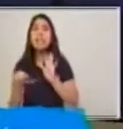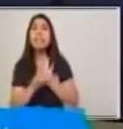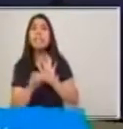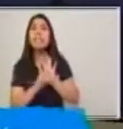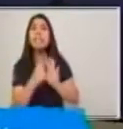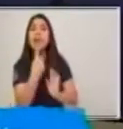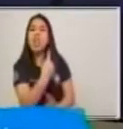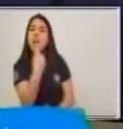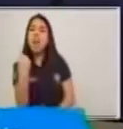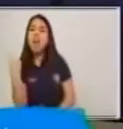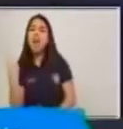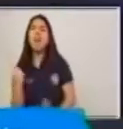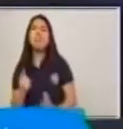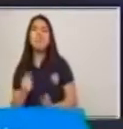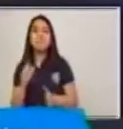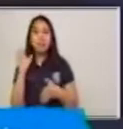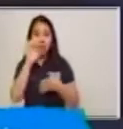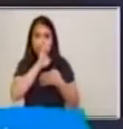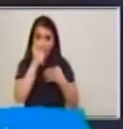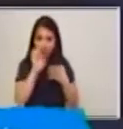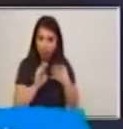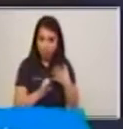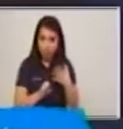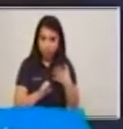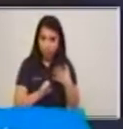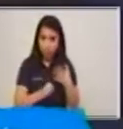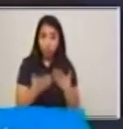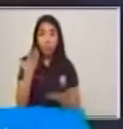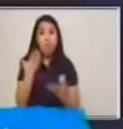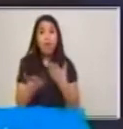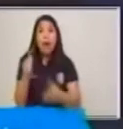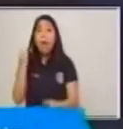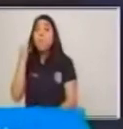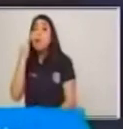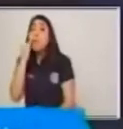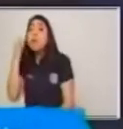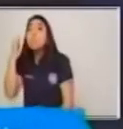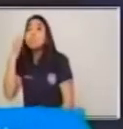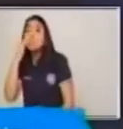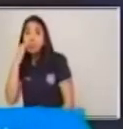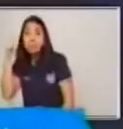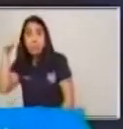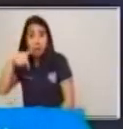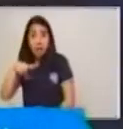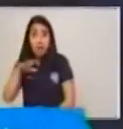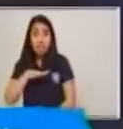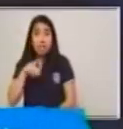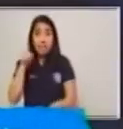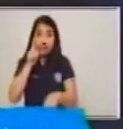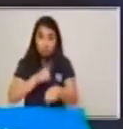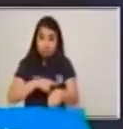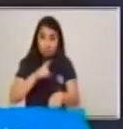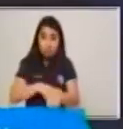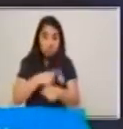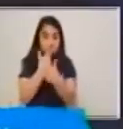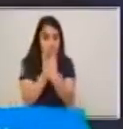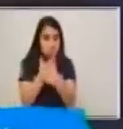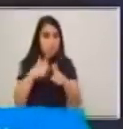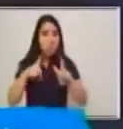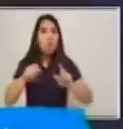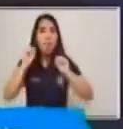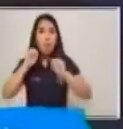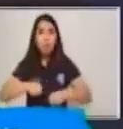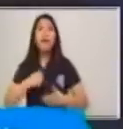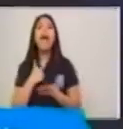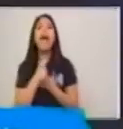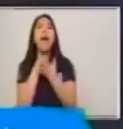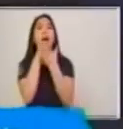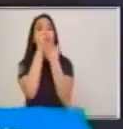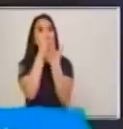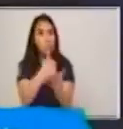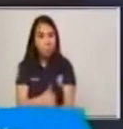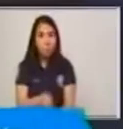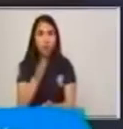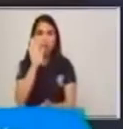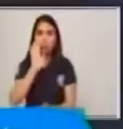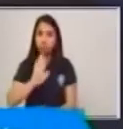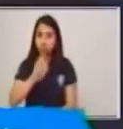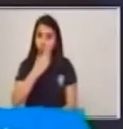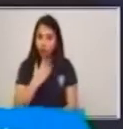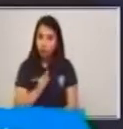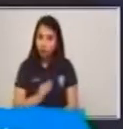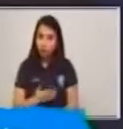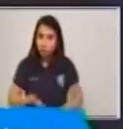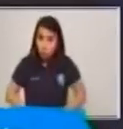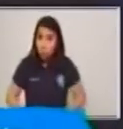mamá, ahora que tienen más tiempo, pues pueden ayudarles y ellos van a aprender juntamente con ustedes para que les